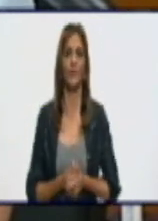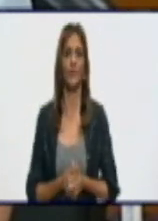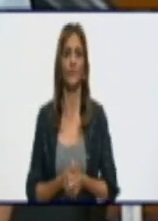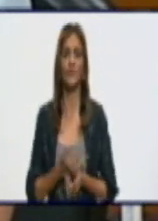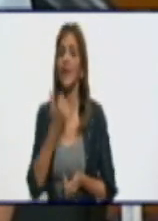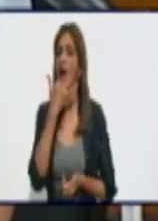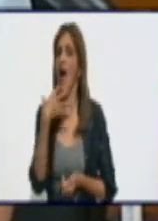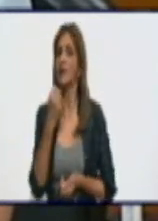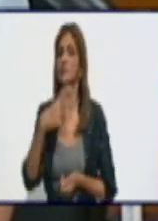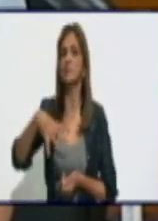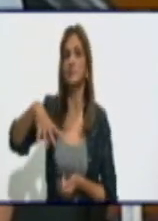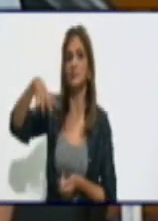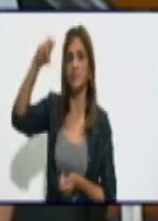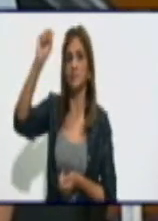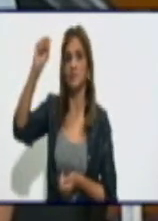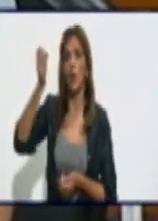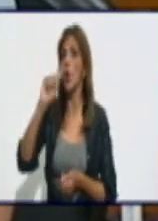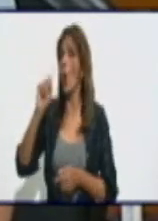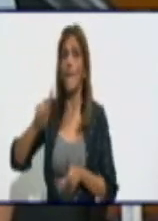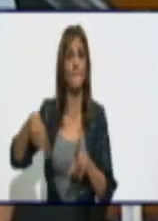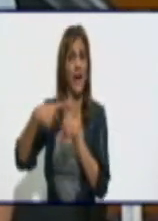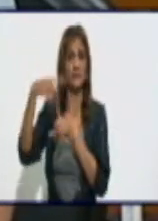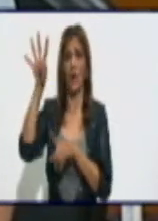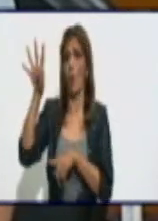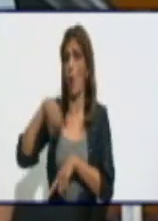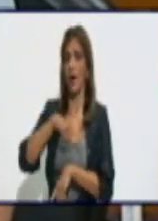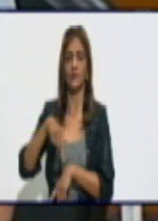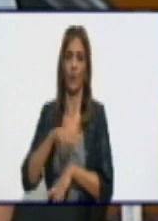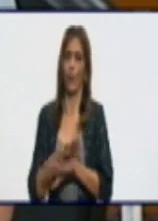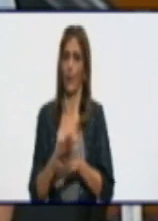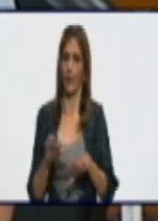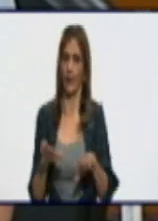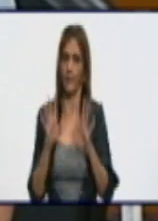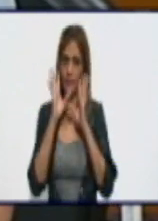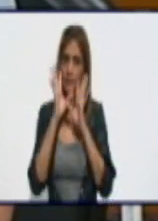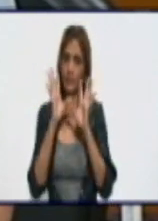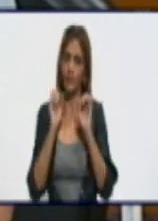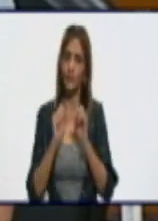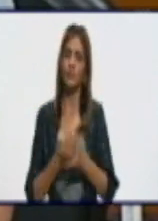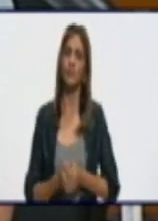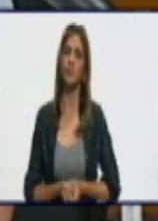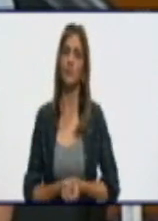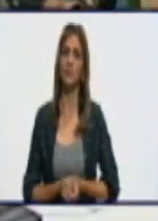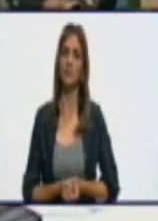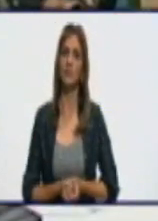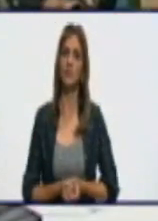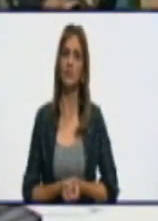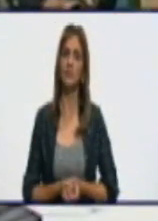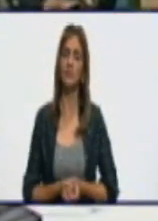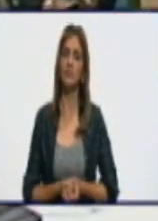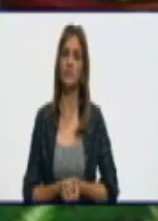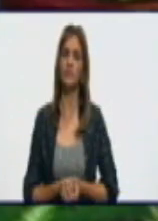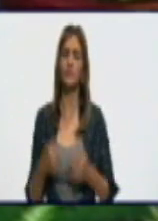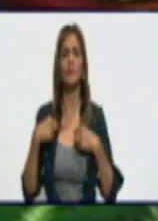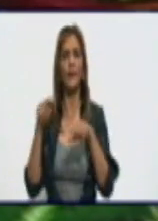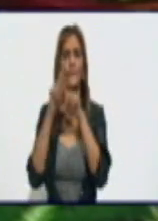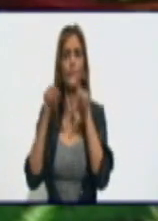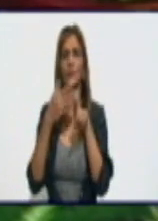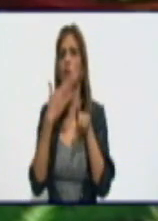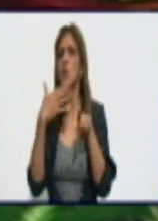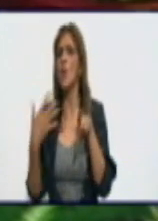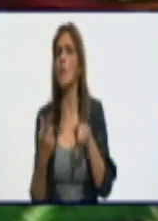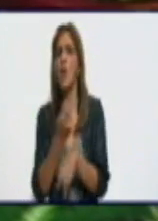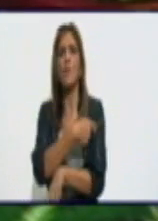de que se vean afectados y no más de cuatro horas como cité anteriormente. Ahora, ¿cómo la población conocería la